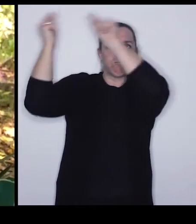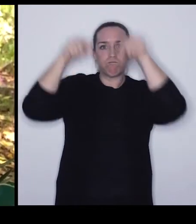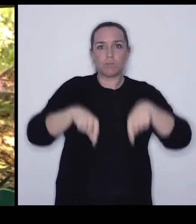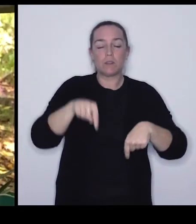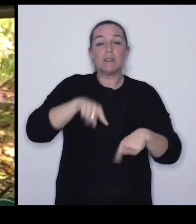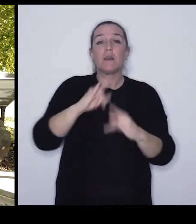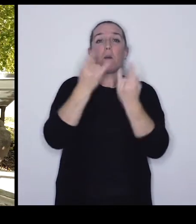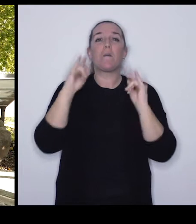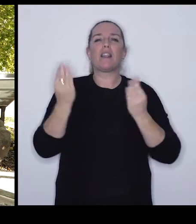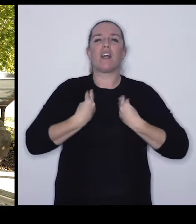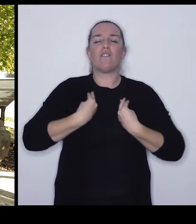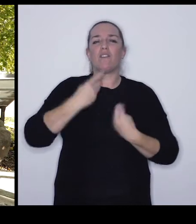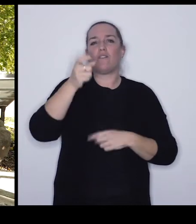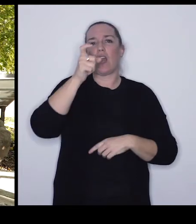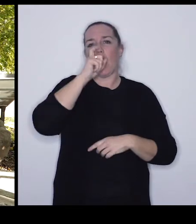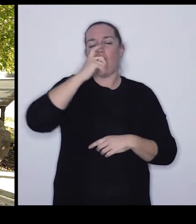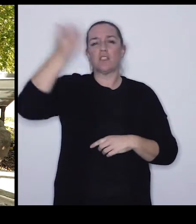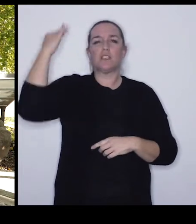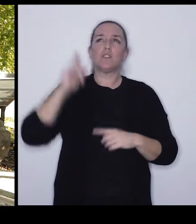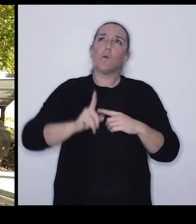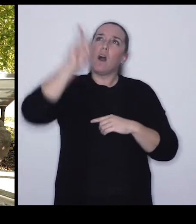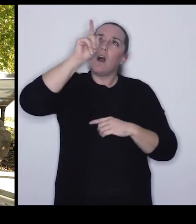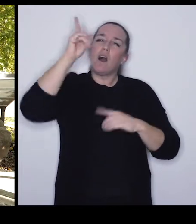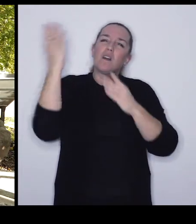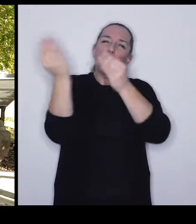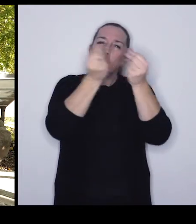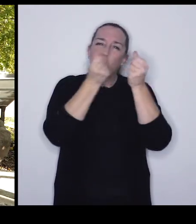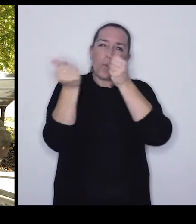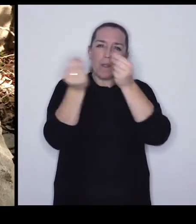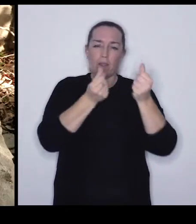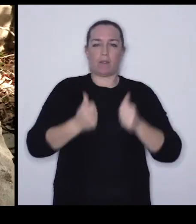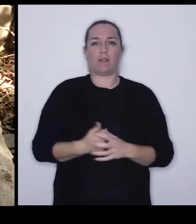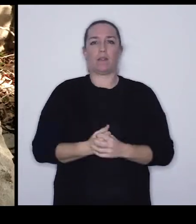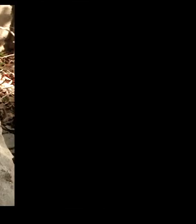...y son plantas que vivían en aquella época en entornos pantanosos y muy húmedos.